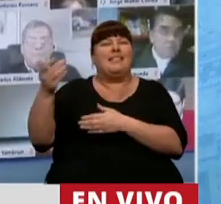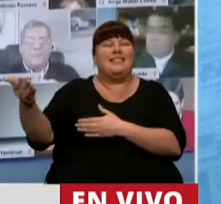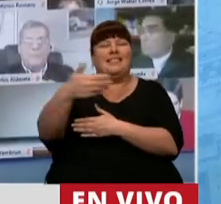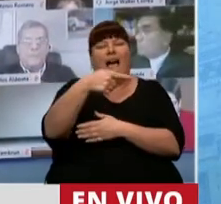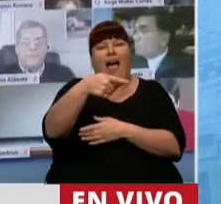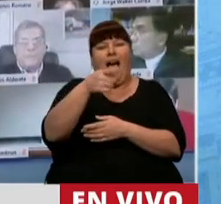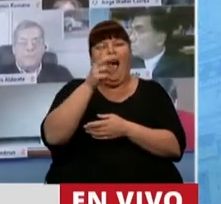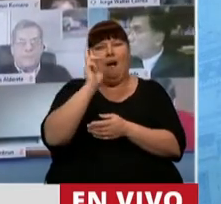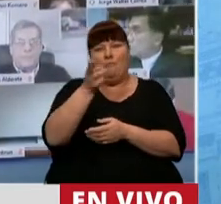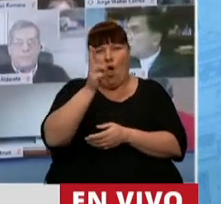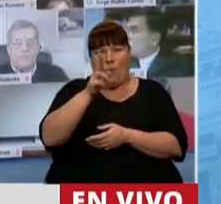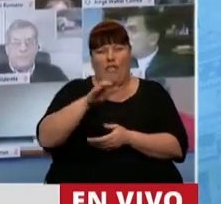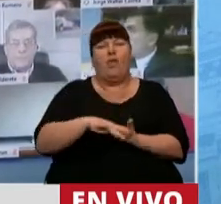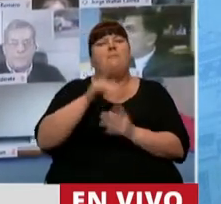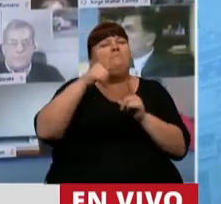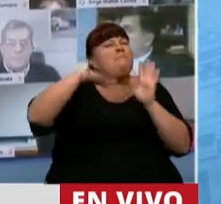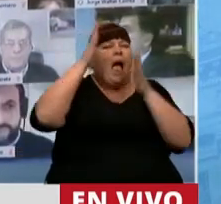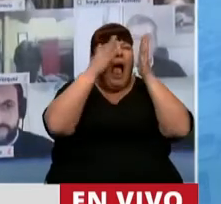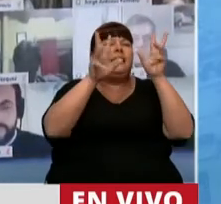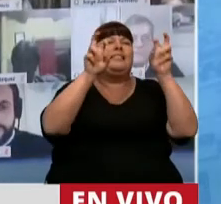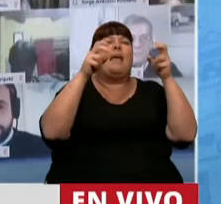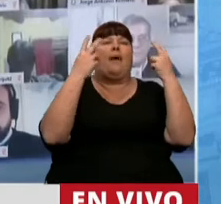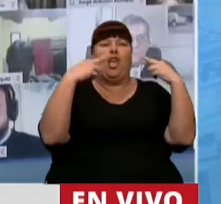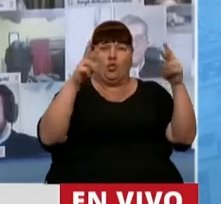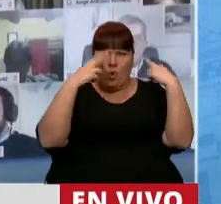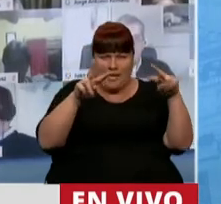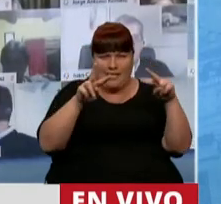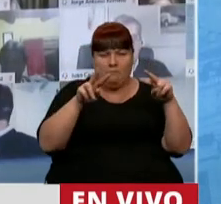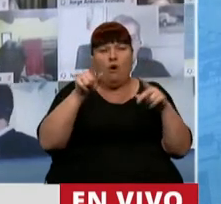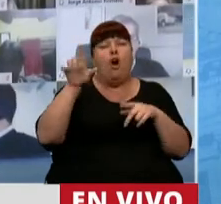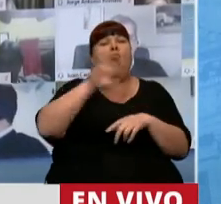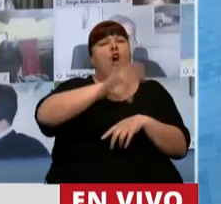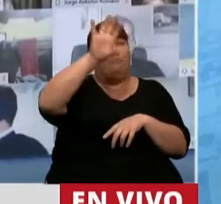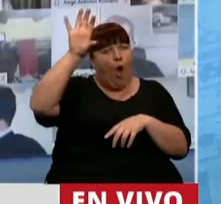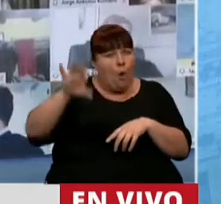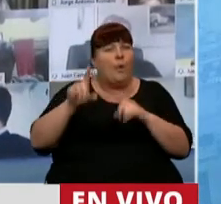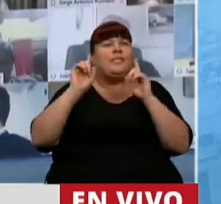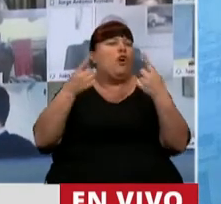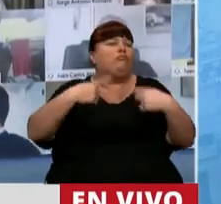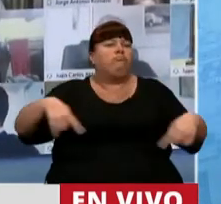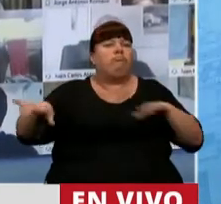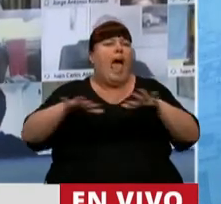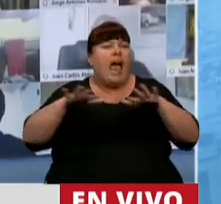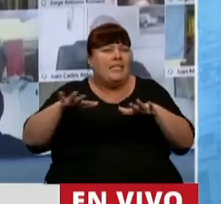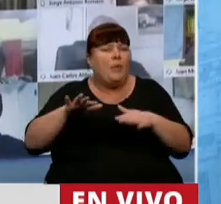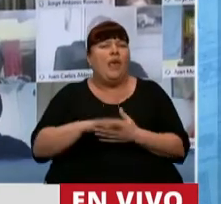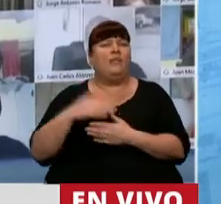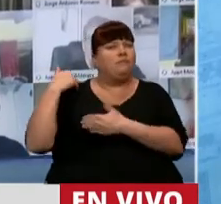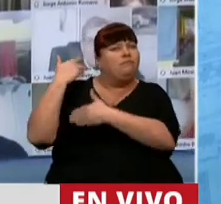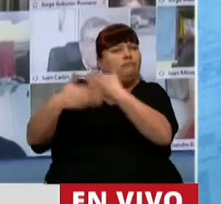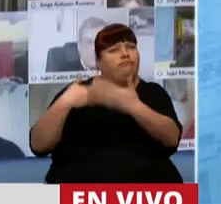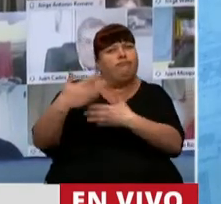y sobre todo en el tema del turismo que muchas provincias y como en todas las actividades se viene